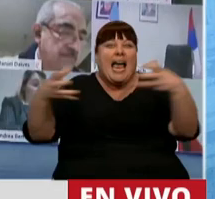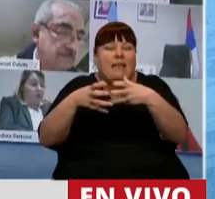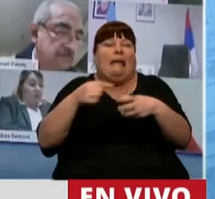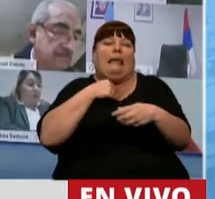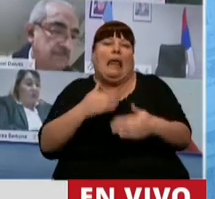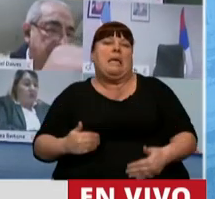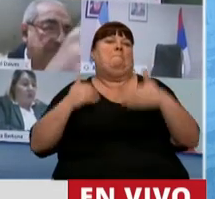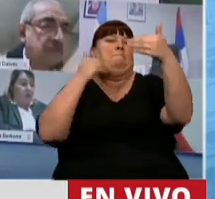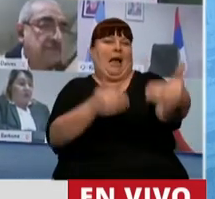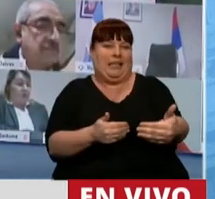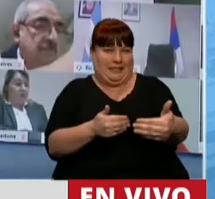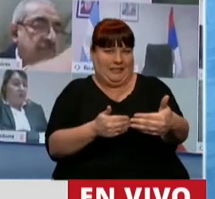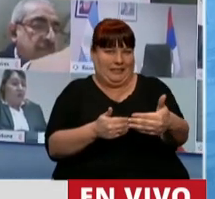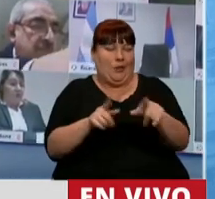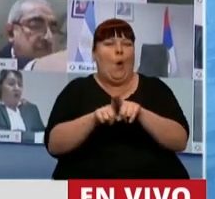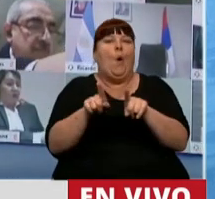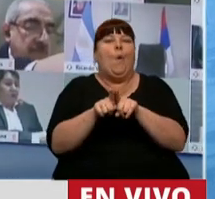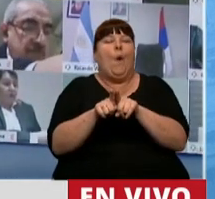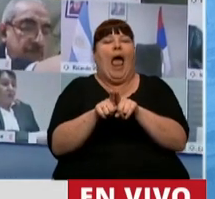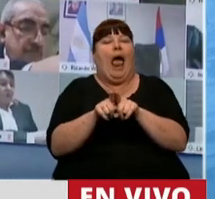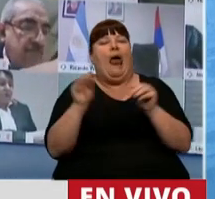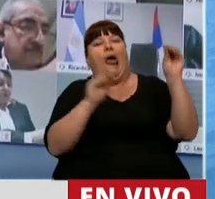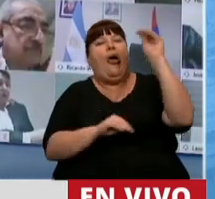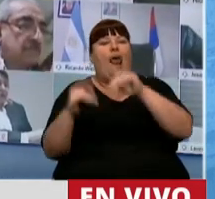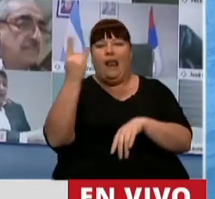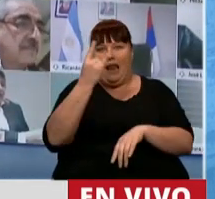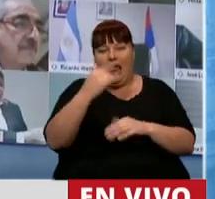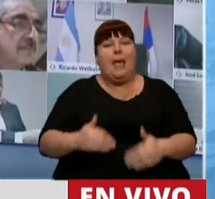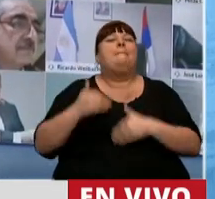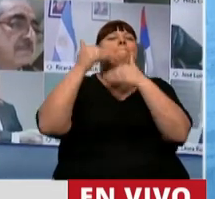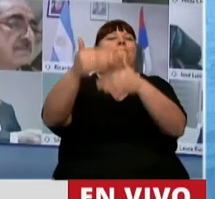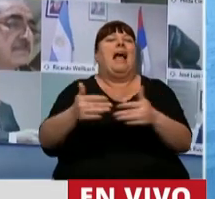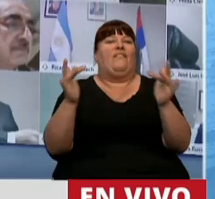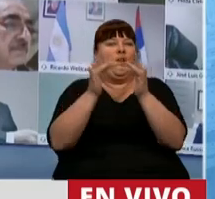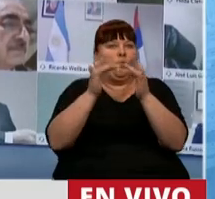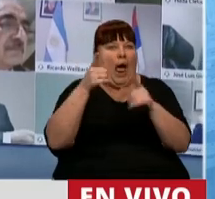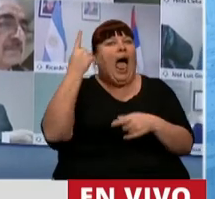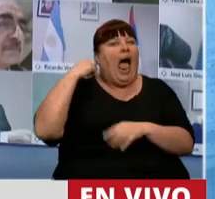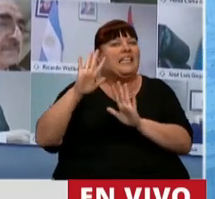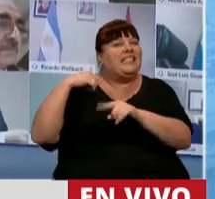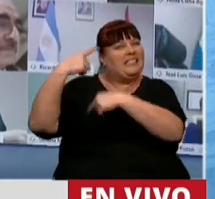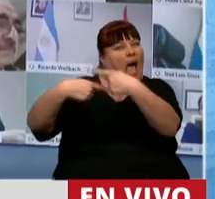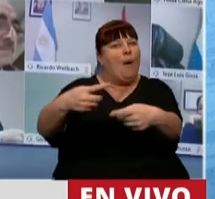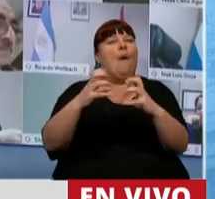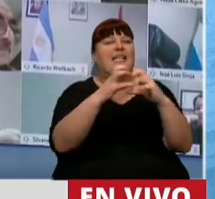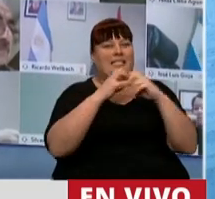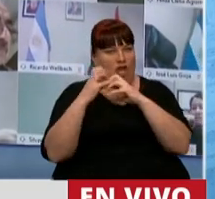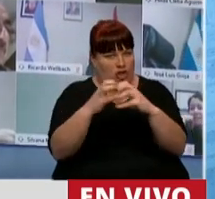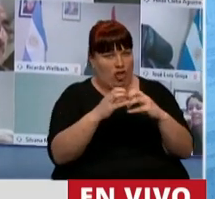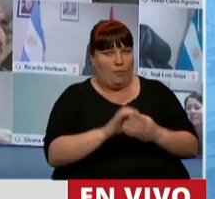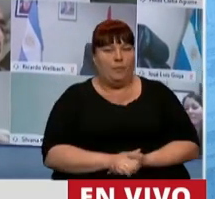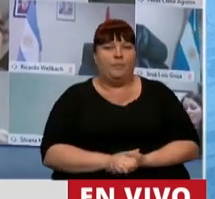prorrogar, bajo un ardir y engaño, prorrogar la virtualidad por la que veníamos sesionando.